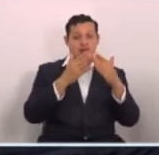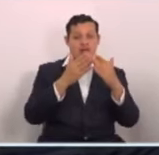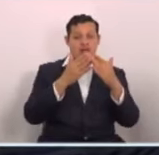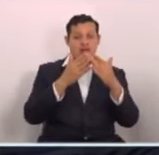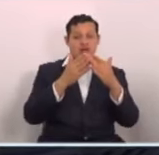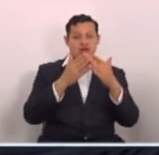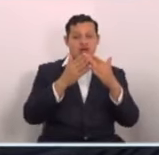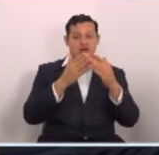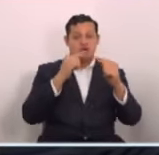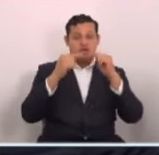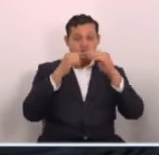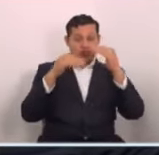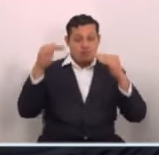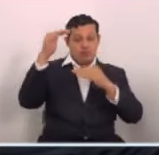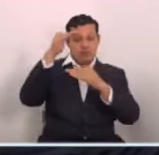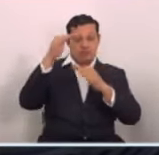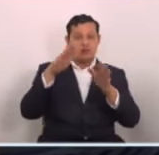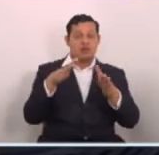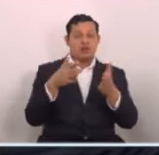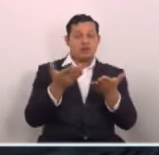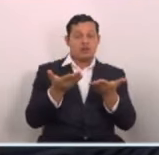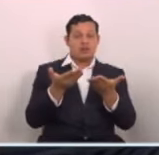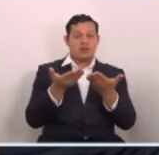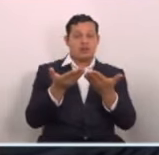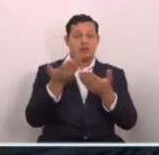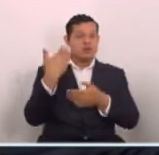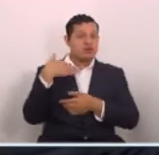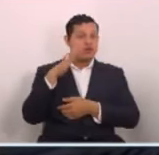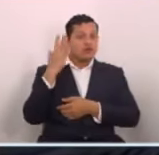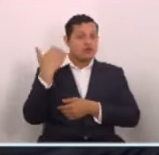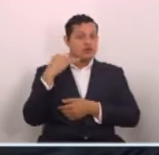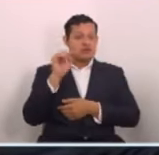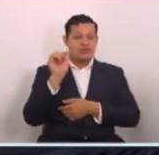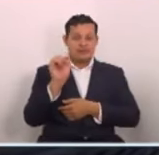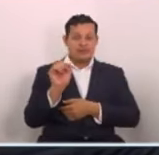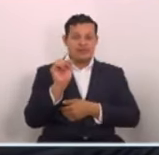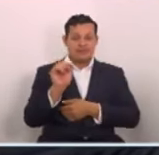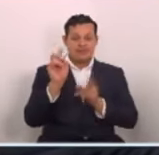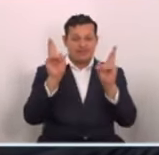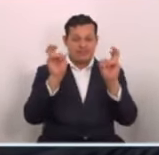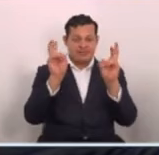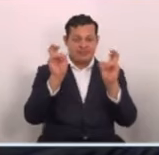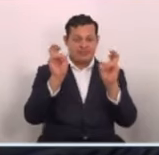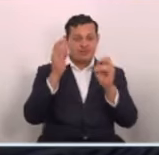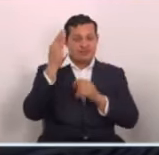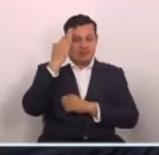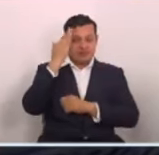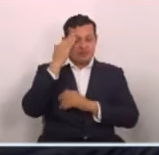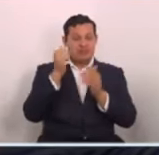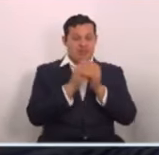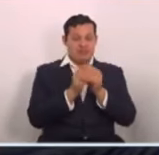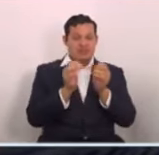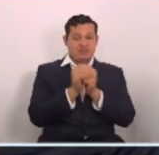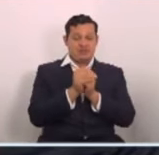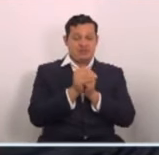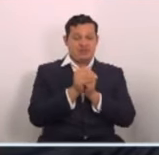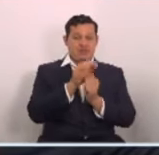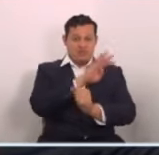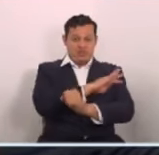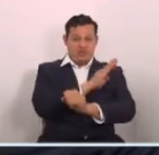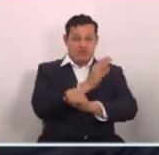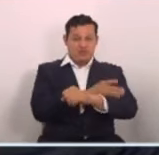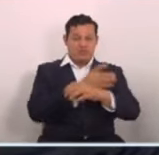canales y las autoridades expertas en la materia y sabemos que la magnitud de estas lluvias